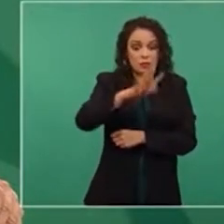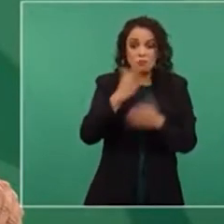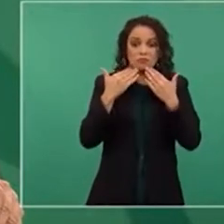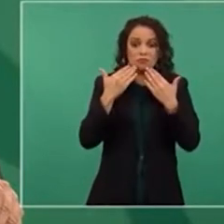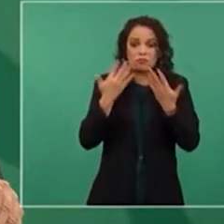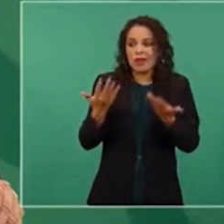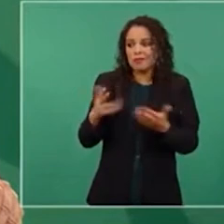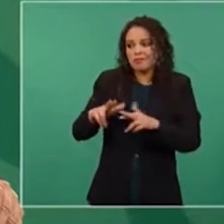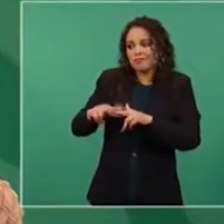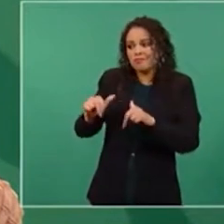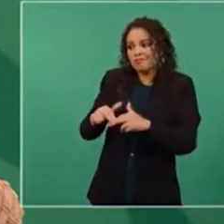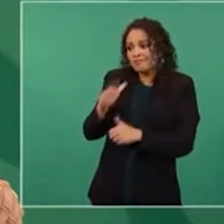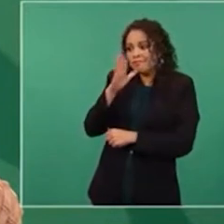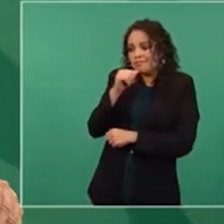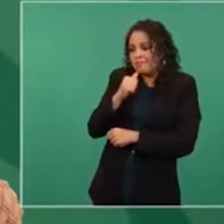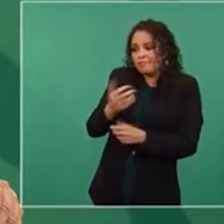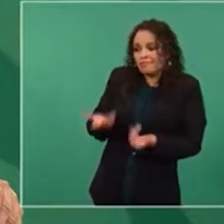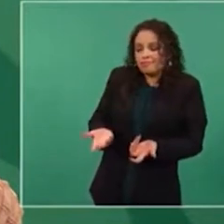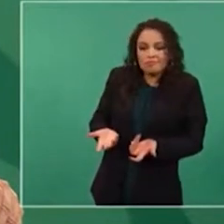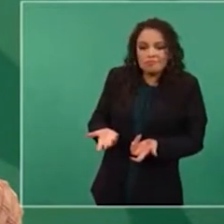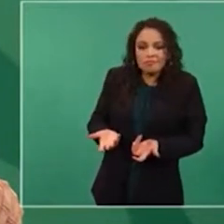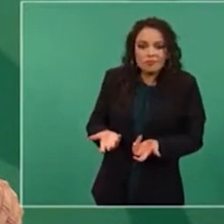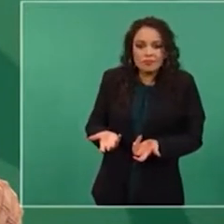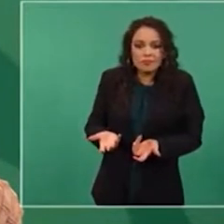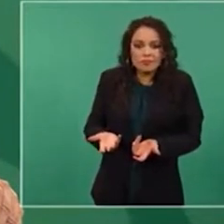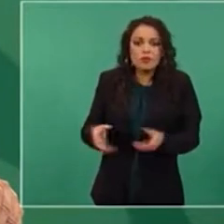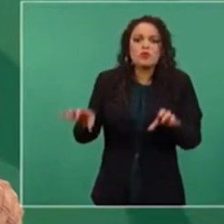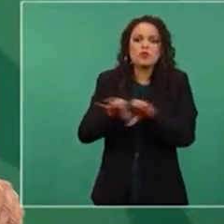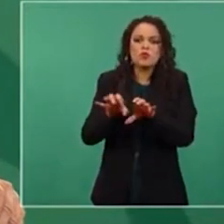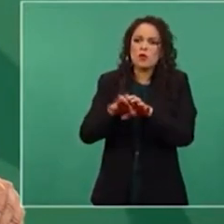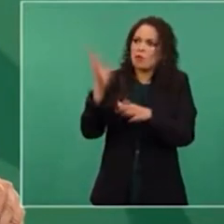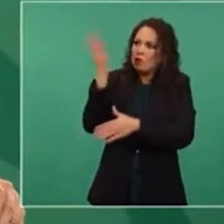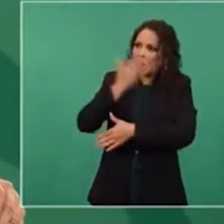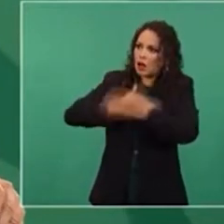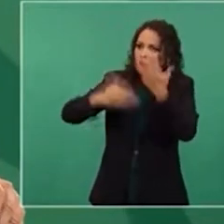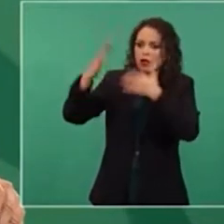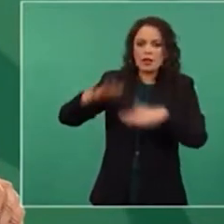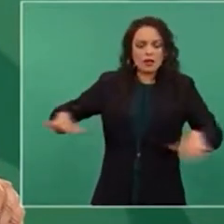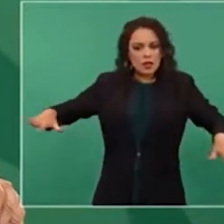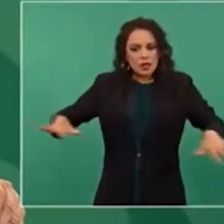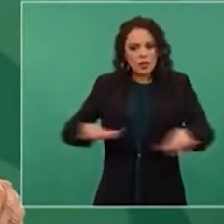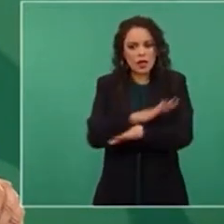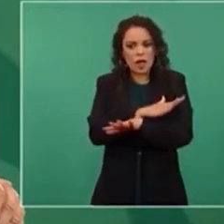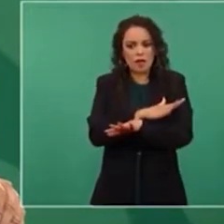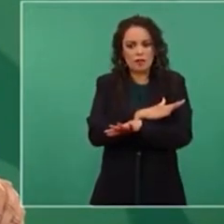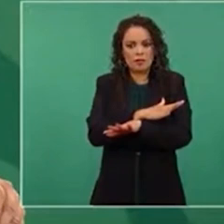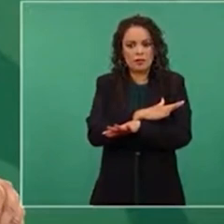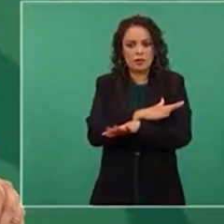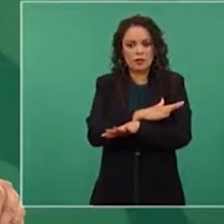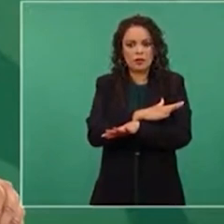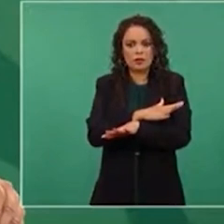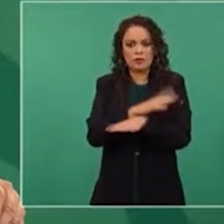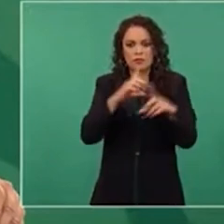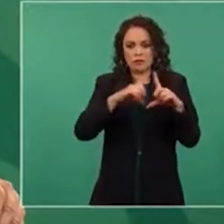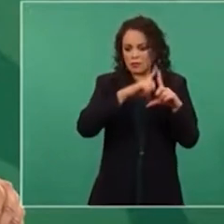pasar a la historia como un presidente